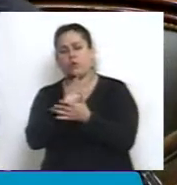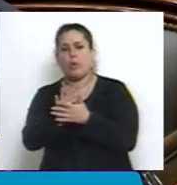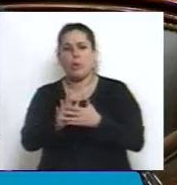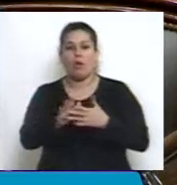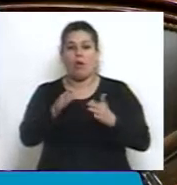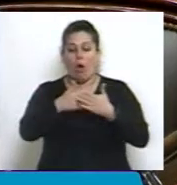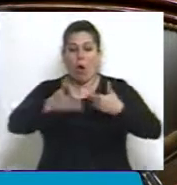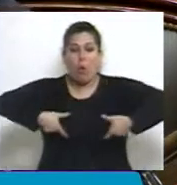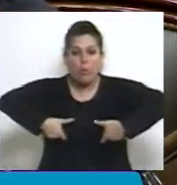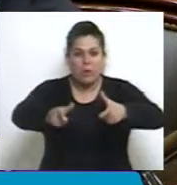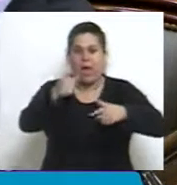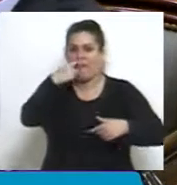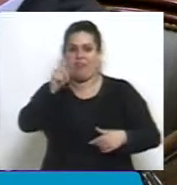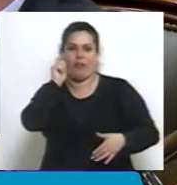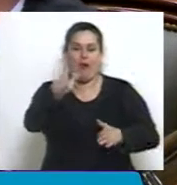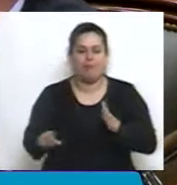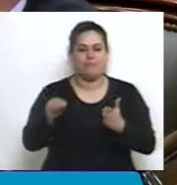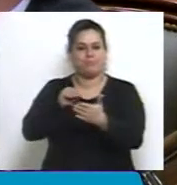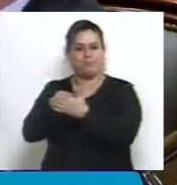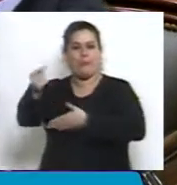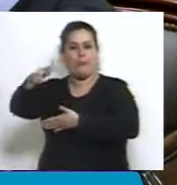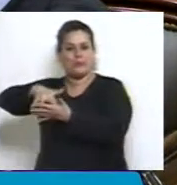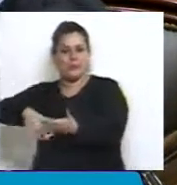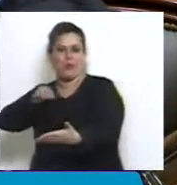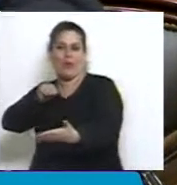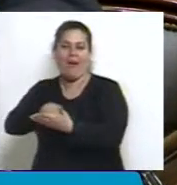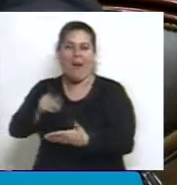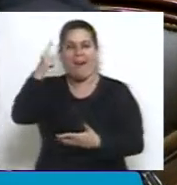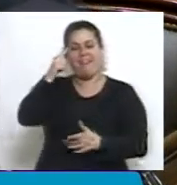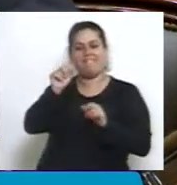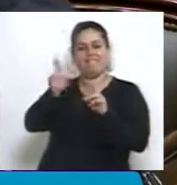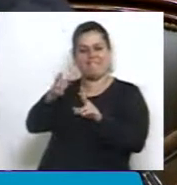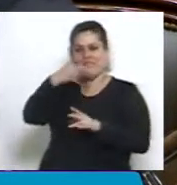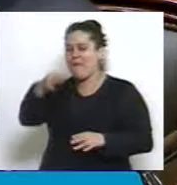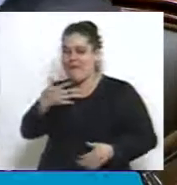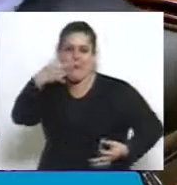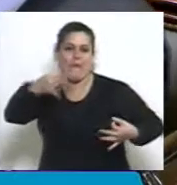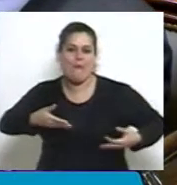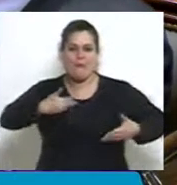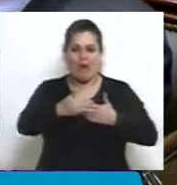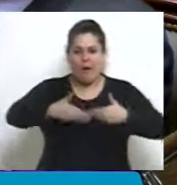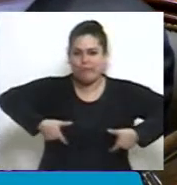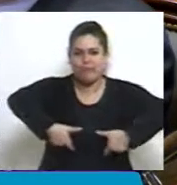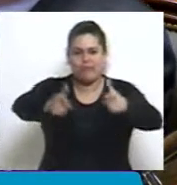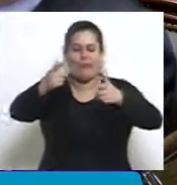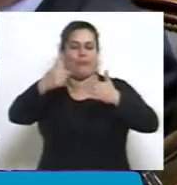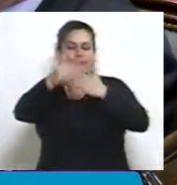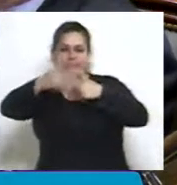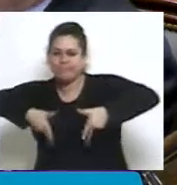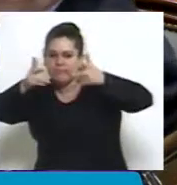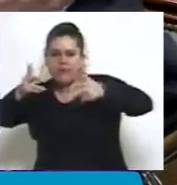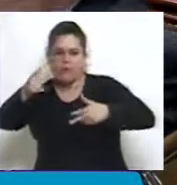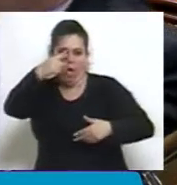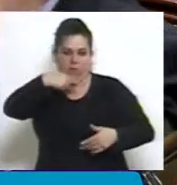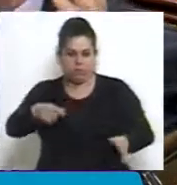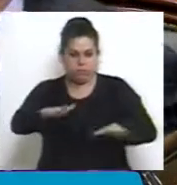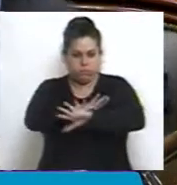incorporara en el presupuesto, teníamos la seguridad de que ahí íbamos a haber coronado ese sueño. Bueno, esto se transformó en una